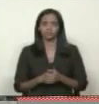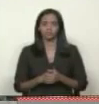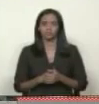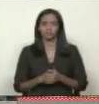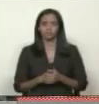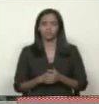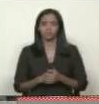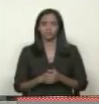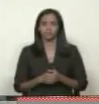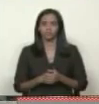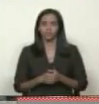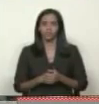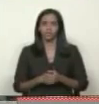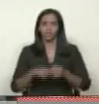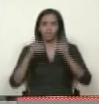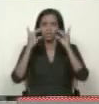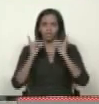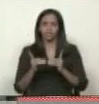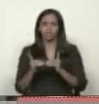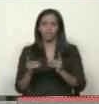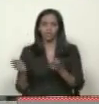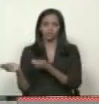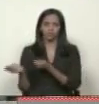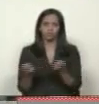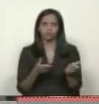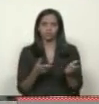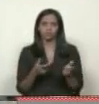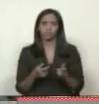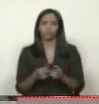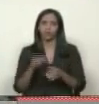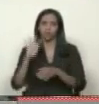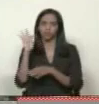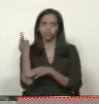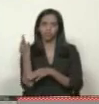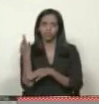Decidieron trasladarla hasta aquí por una fundación,